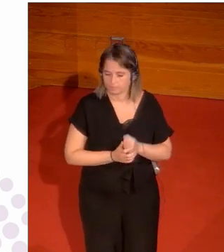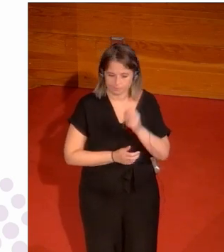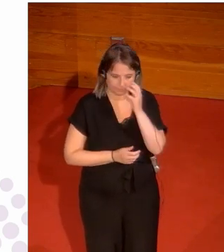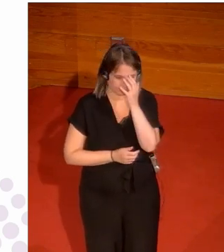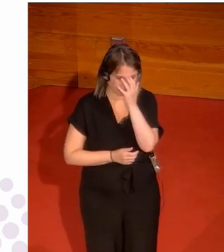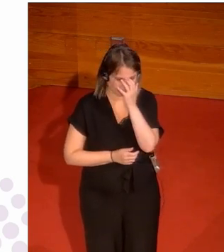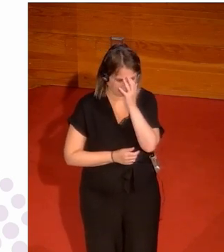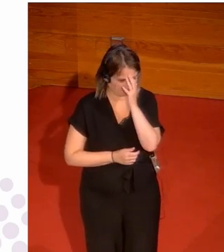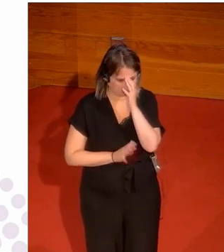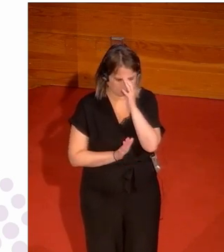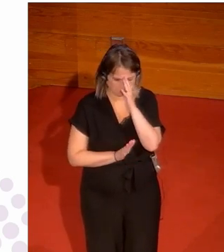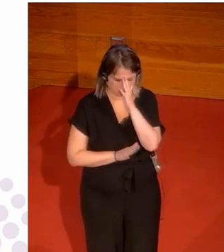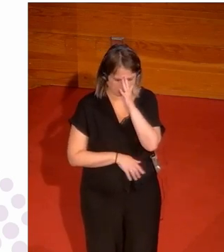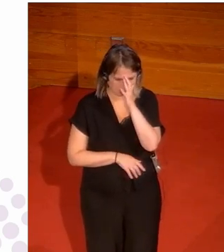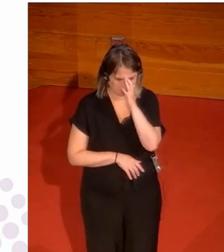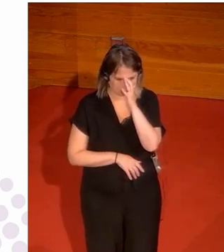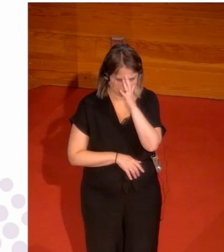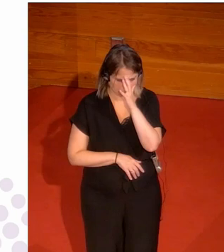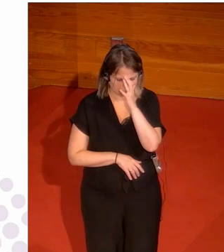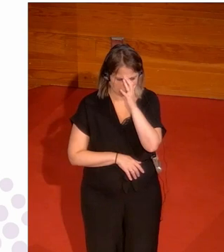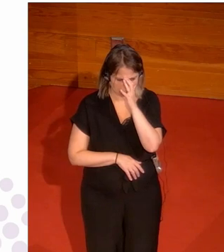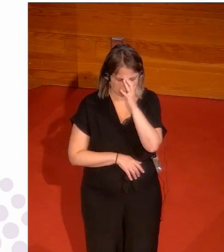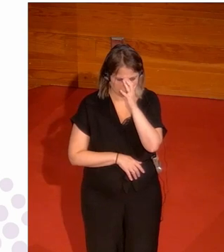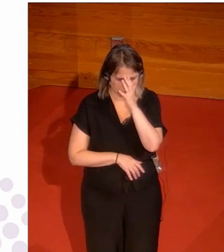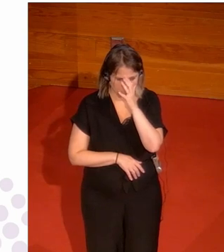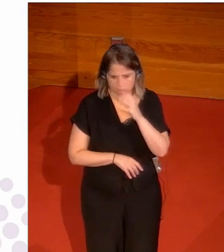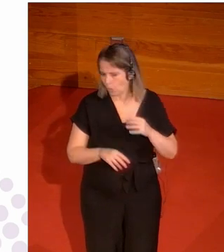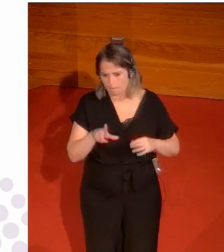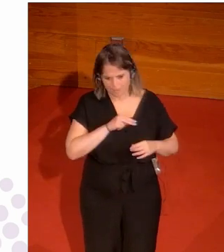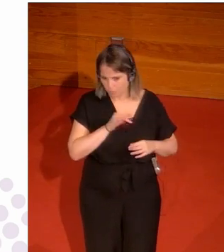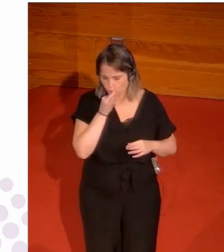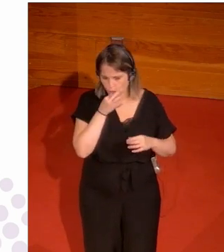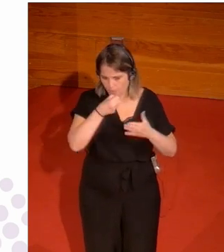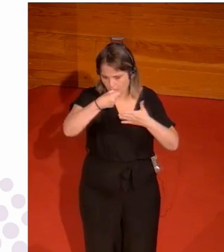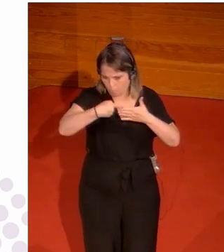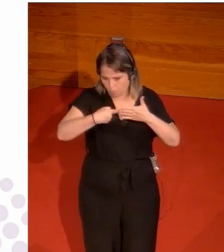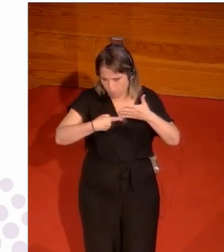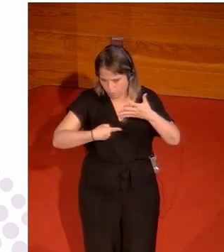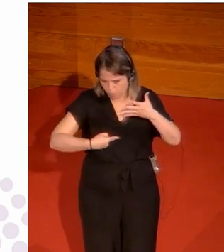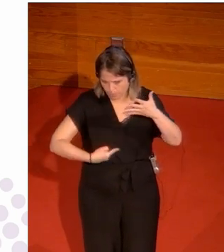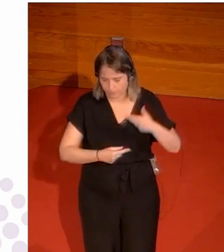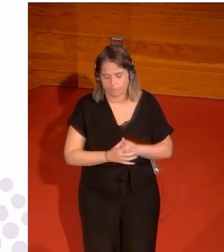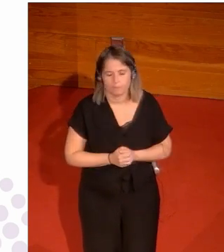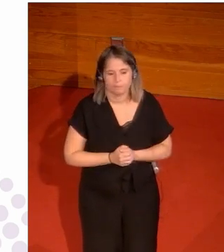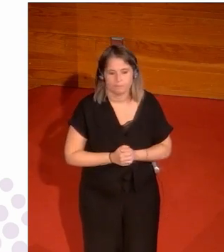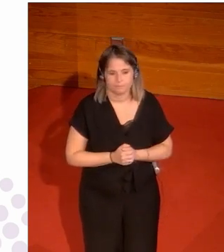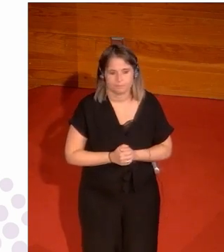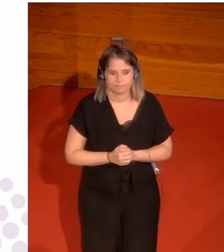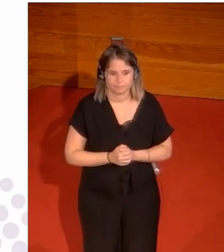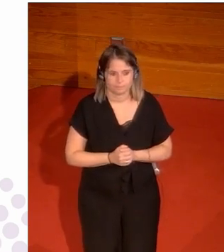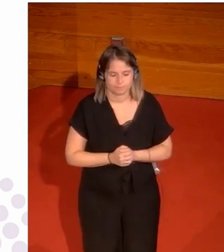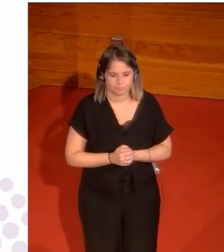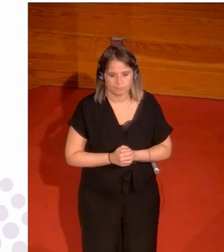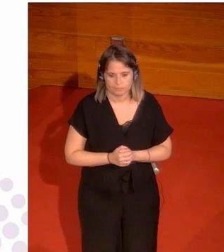ondas zaria 2008-an, Sofía Erreguiñaren Kirol Sari Nazionala 2018-an, baita Kirol